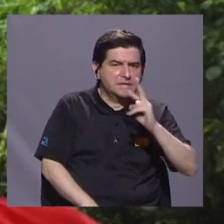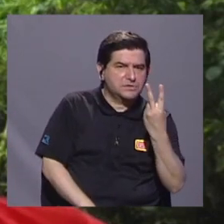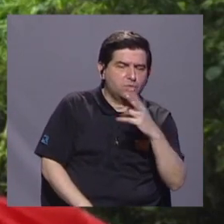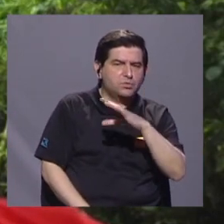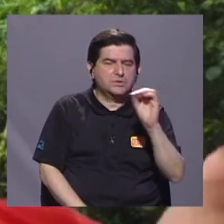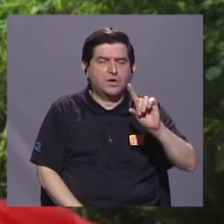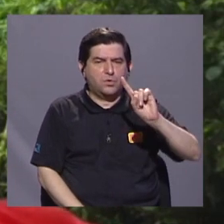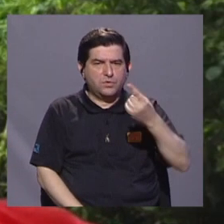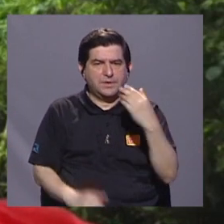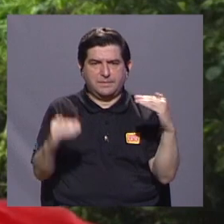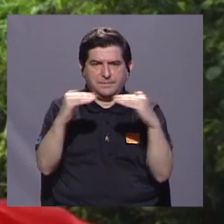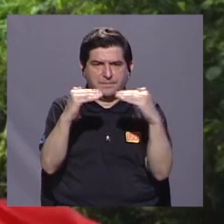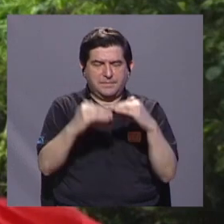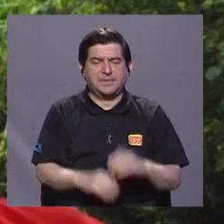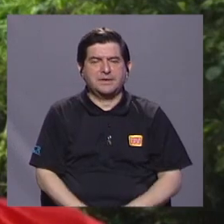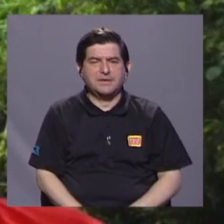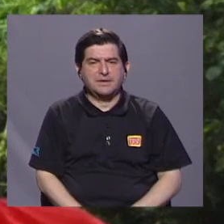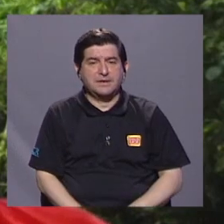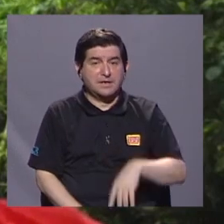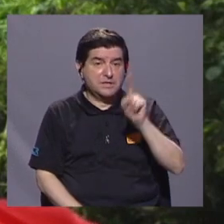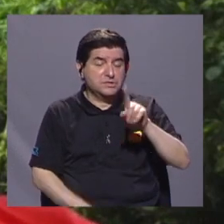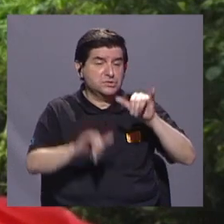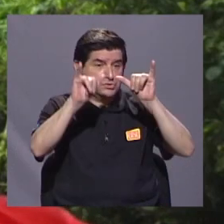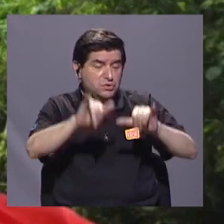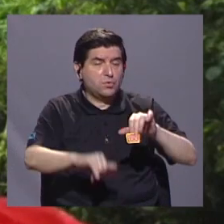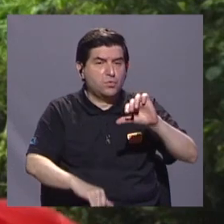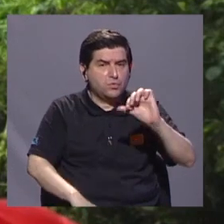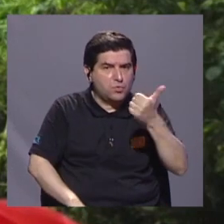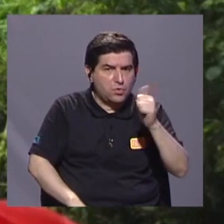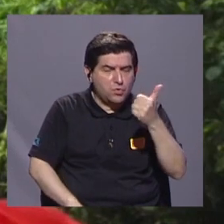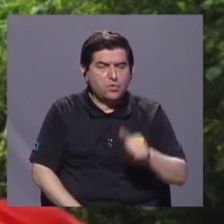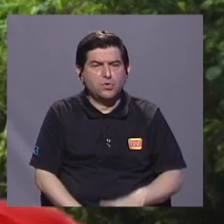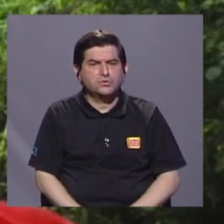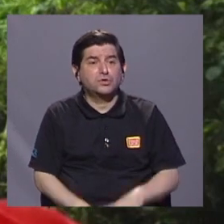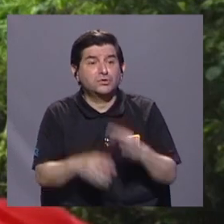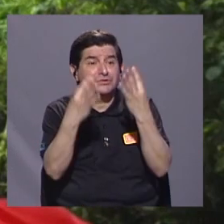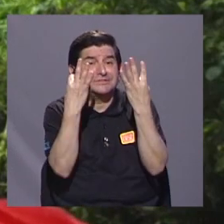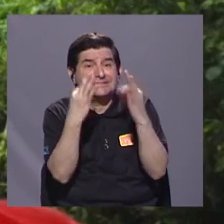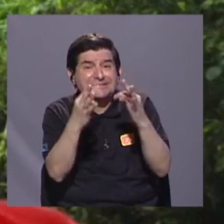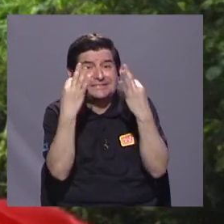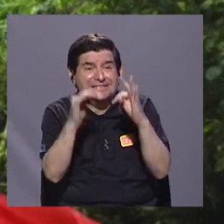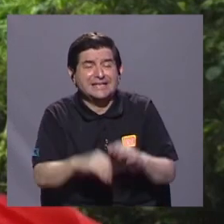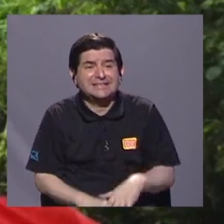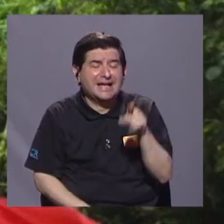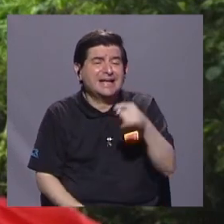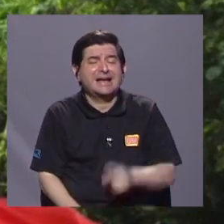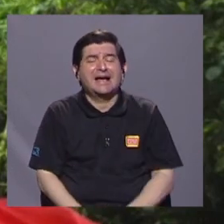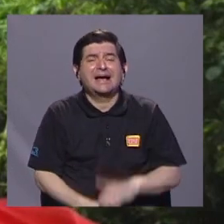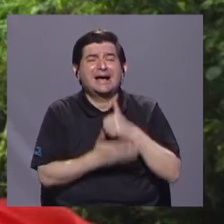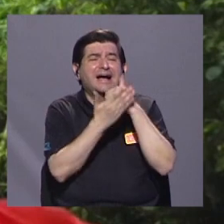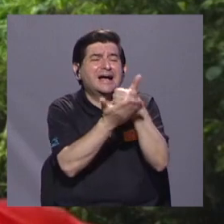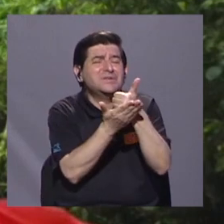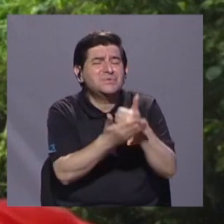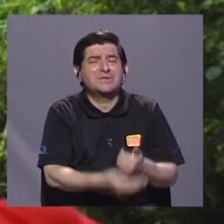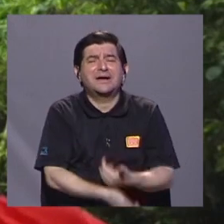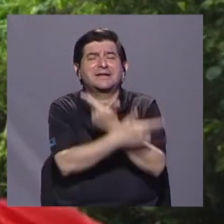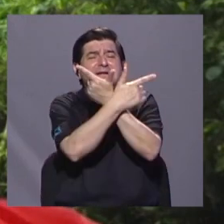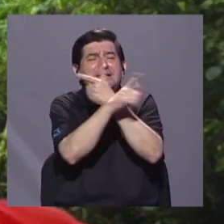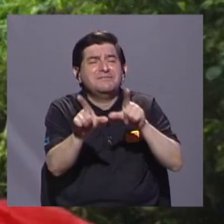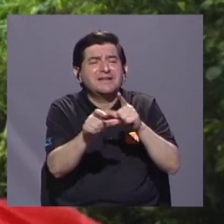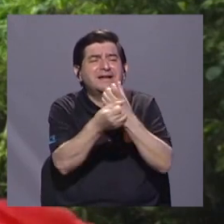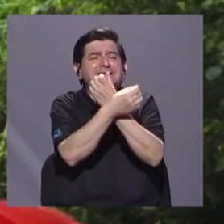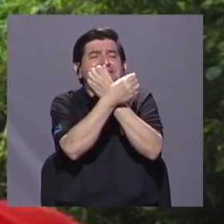También pasa que al quedar uno, los otros individuos del grupo van a intentar soltarlo, van a intentar rescatarlo.